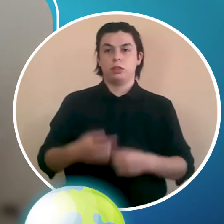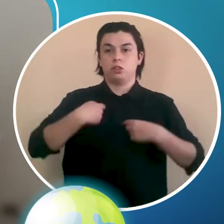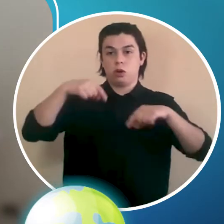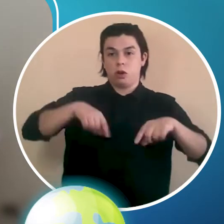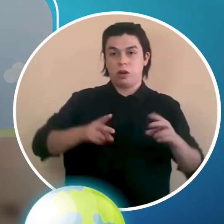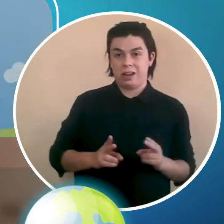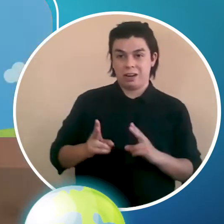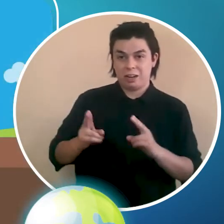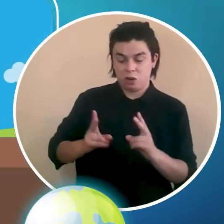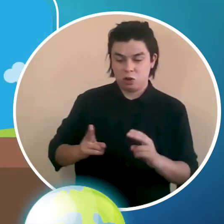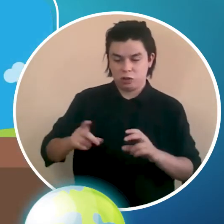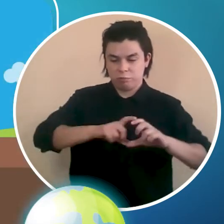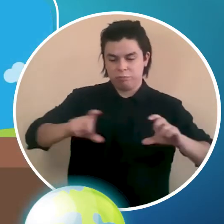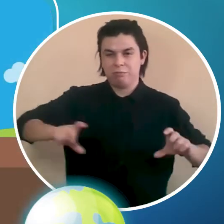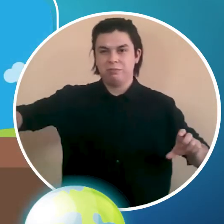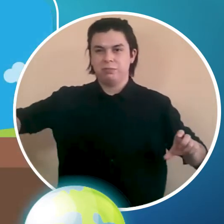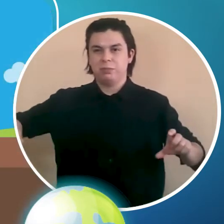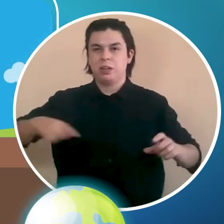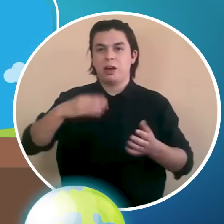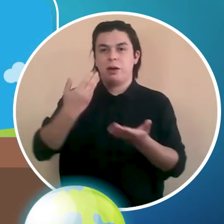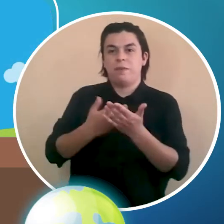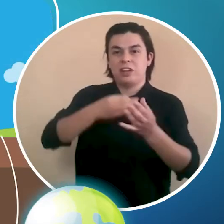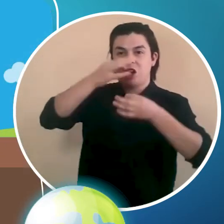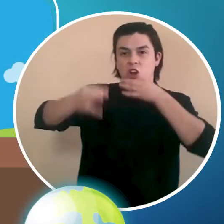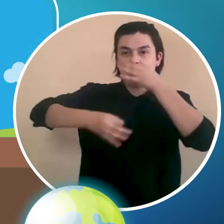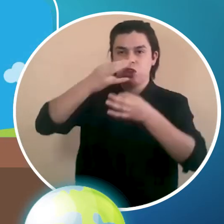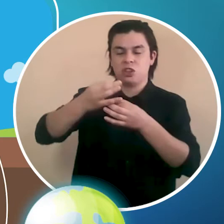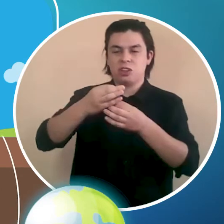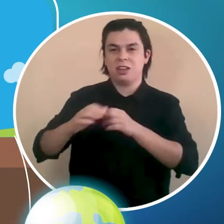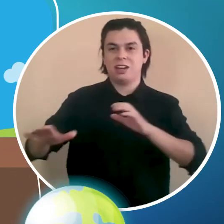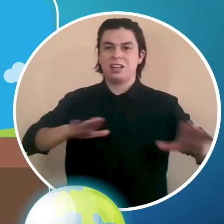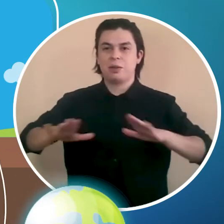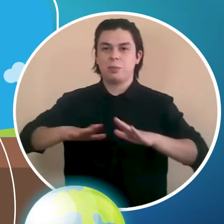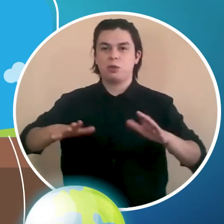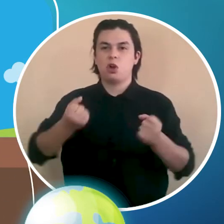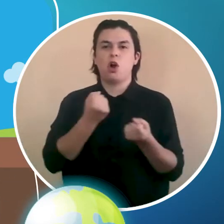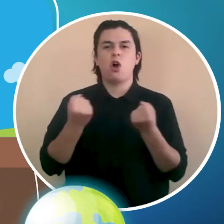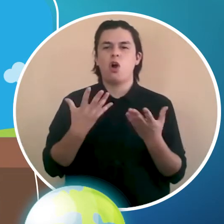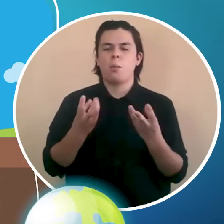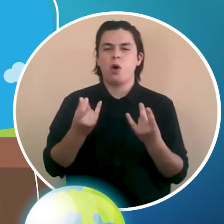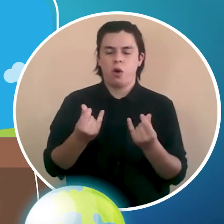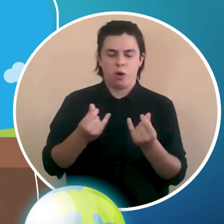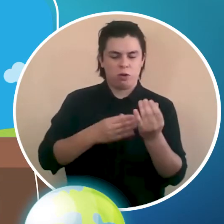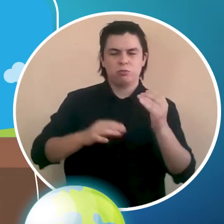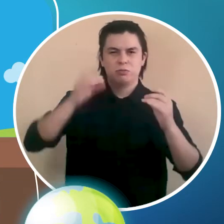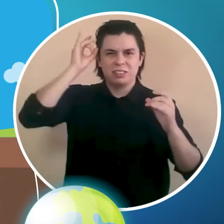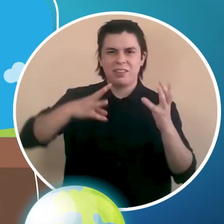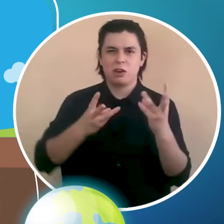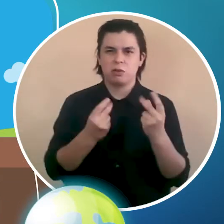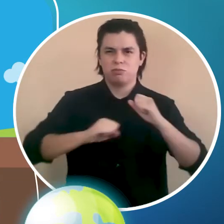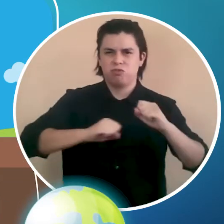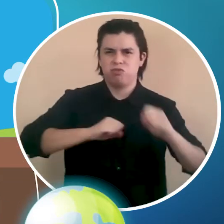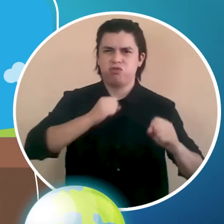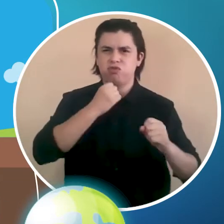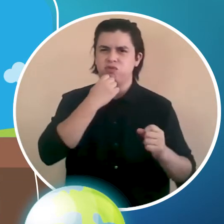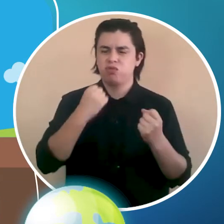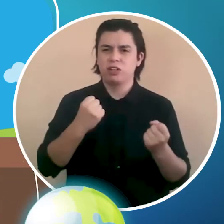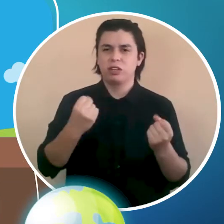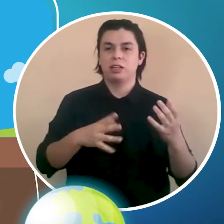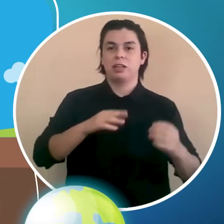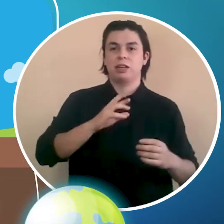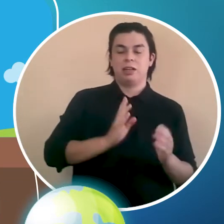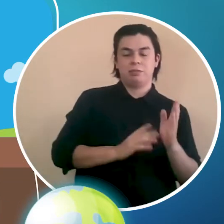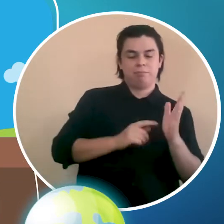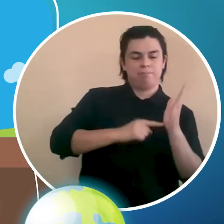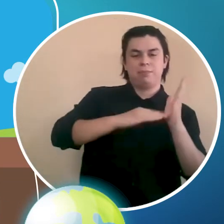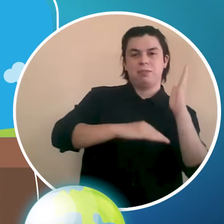Mientras recorto y armo nuestro lienzo de papel, les contaré que los sismos se pueden medir en dos escalas. La escala de Richter, que mide la magnitud del